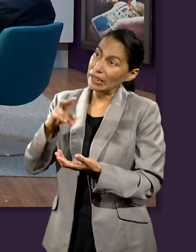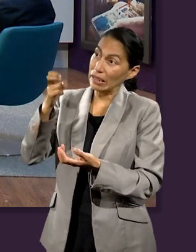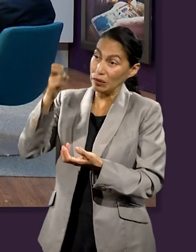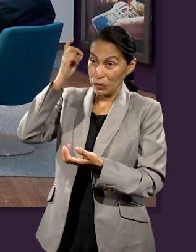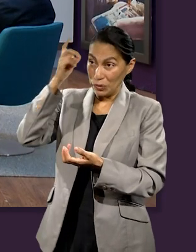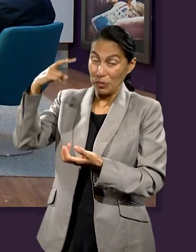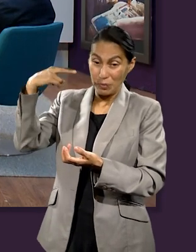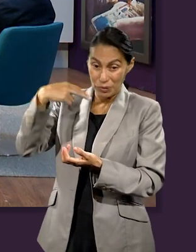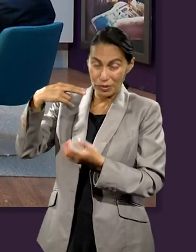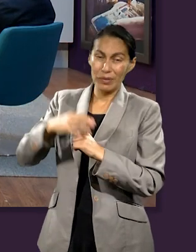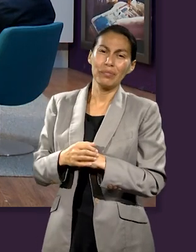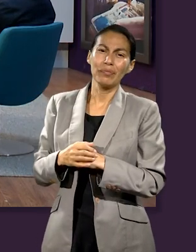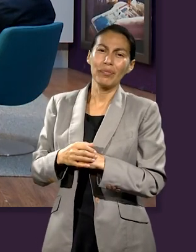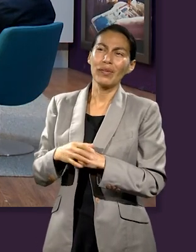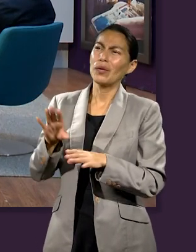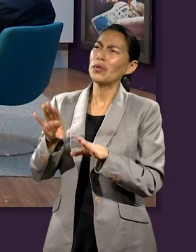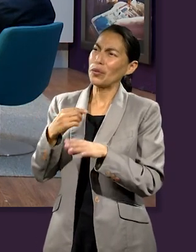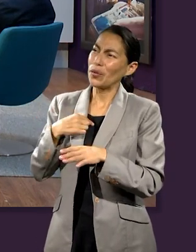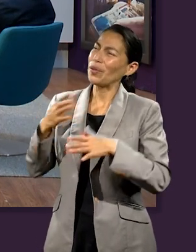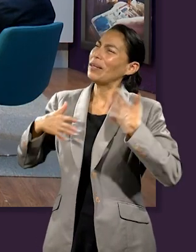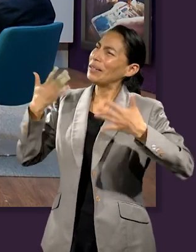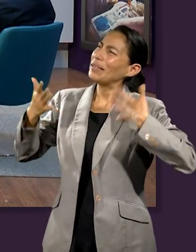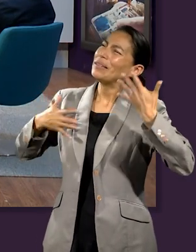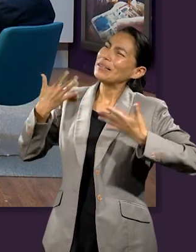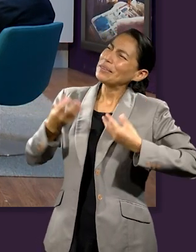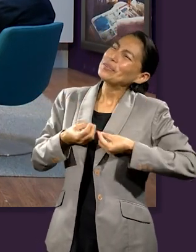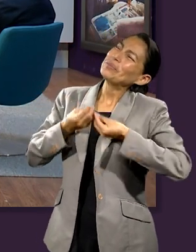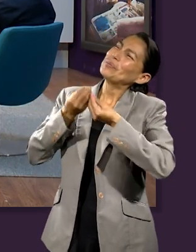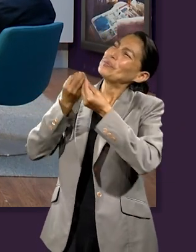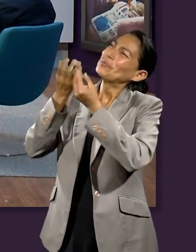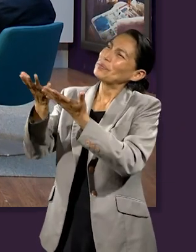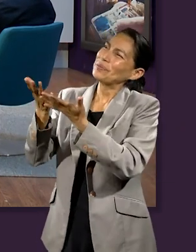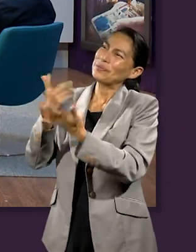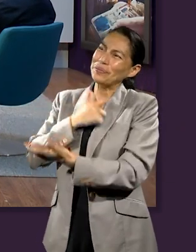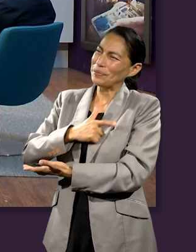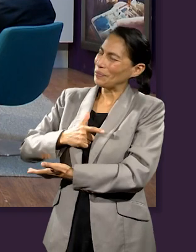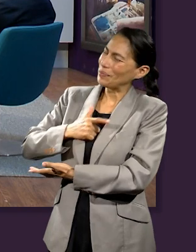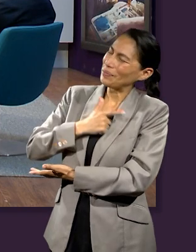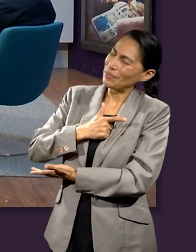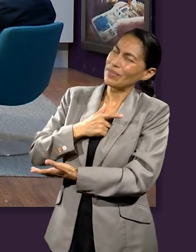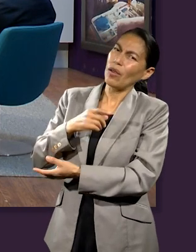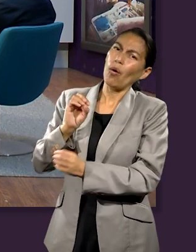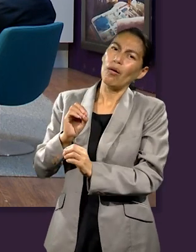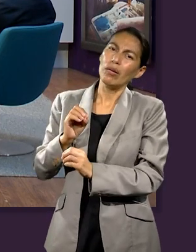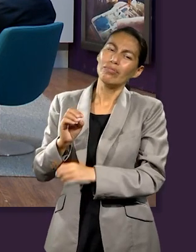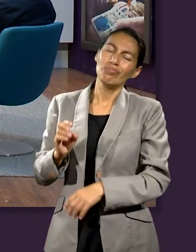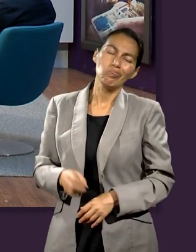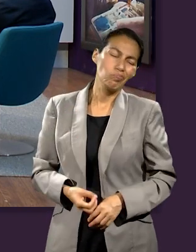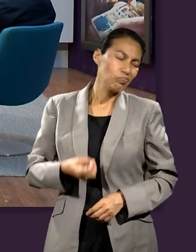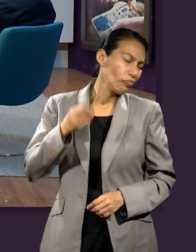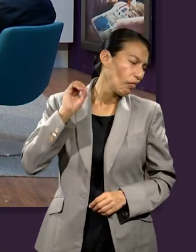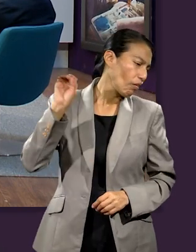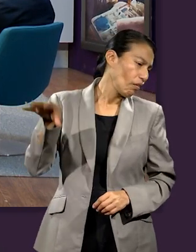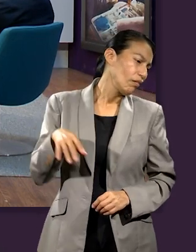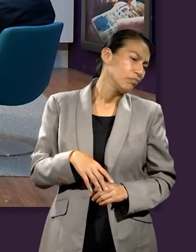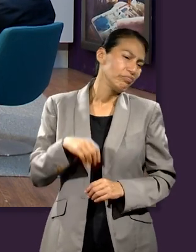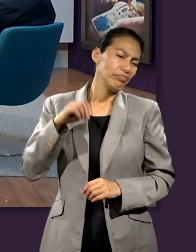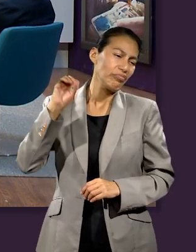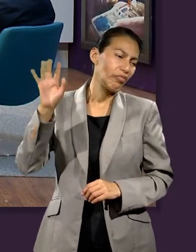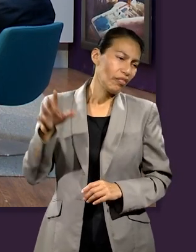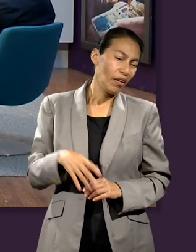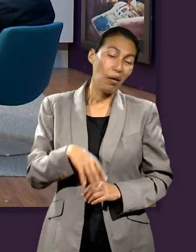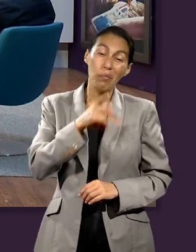la ofrenda al dador alegre, Él ama al dador alegre. Cómo yo lo estoy dando si es solo simplemente para cumplir un requisito,